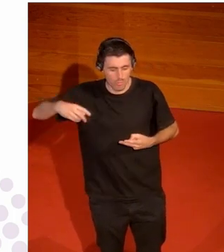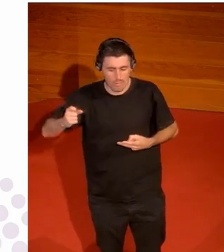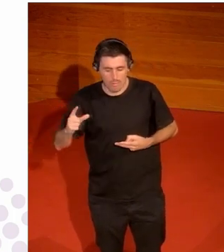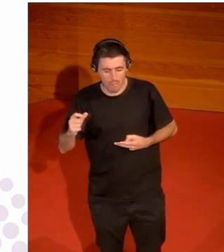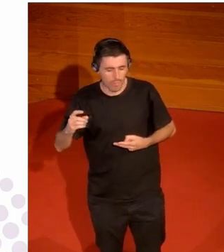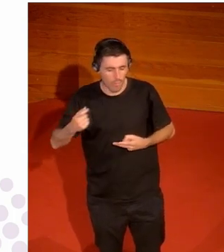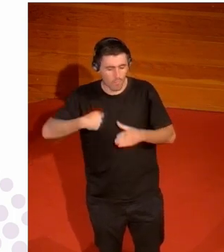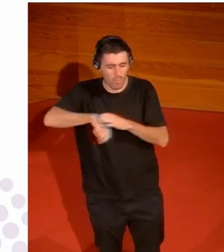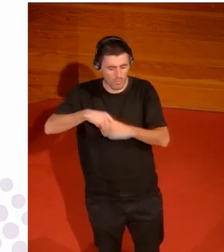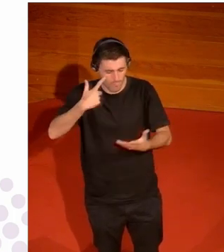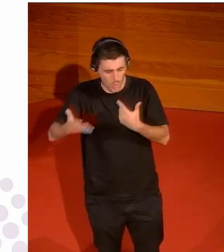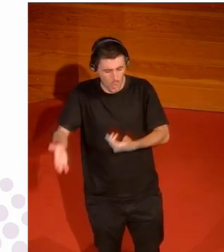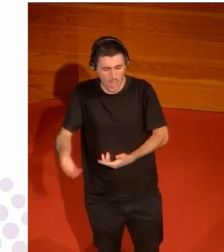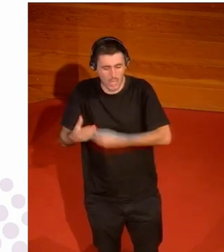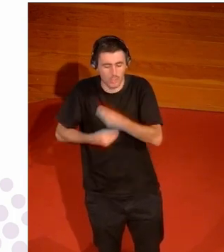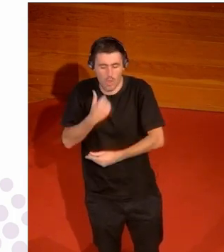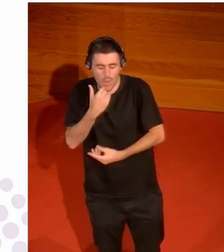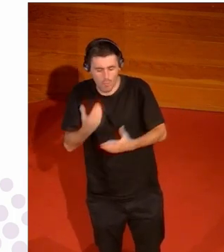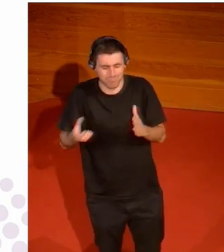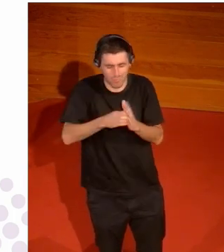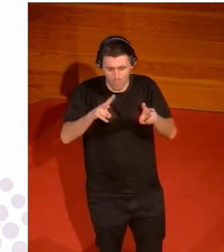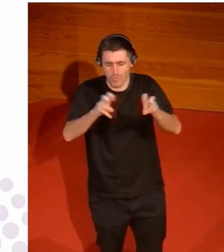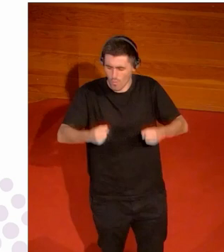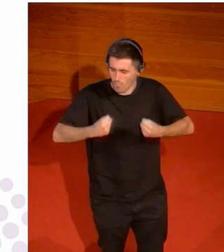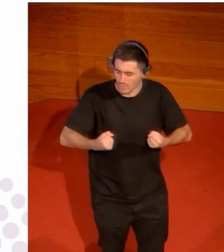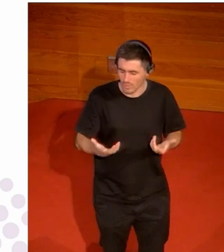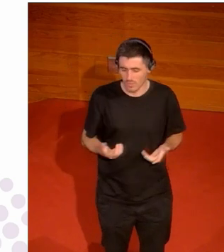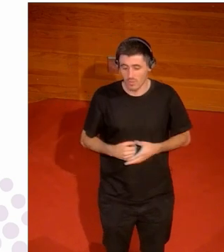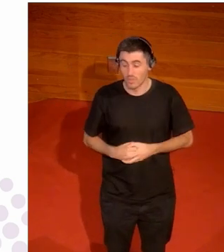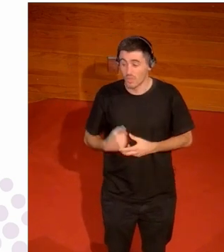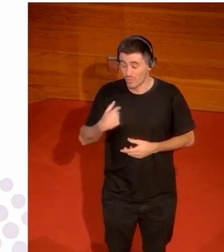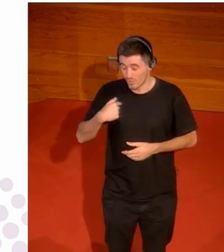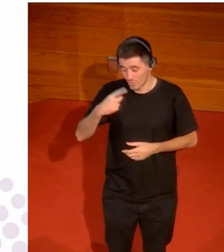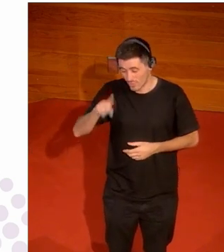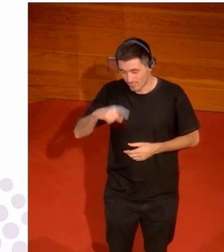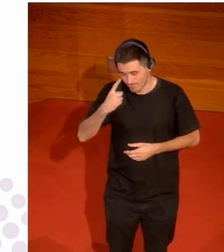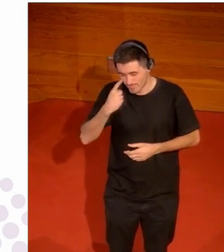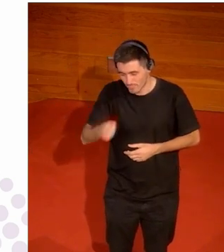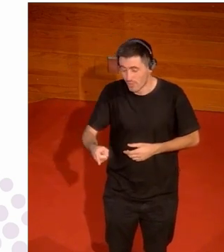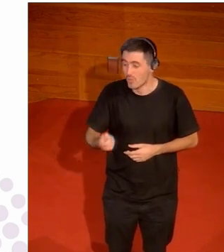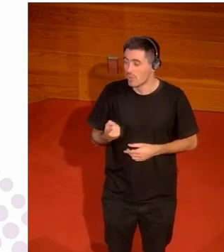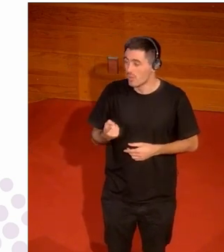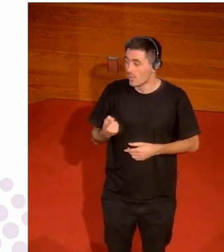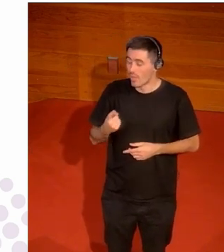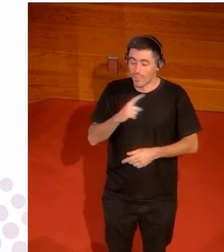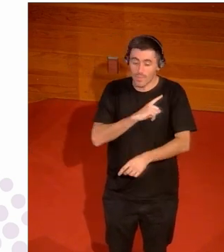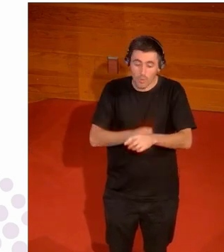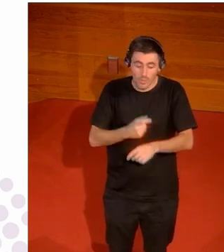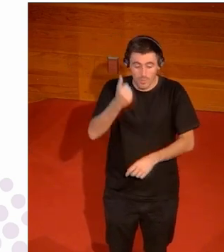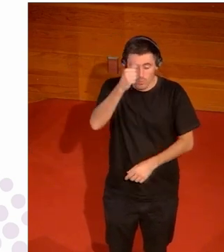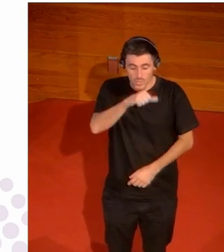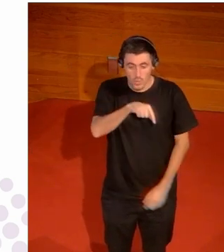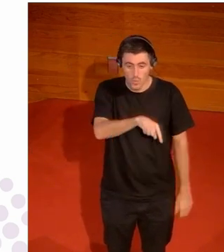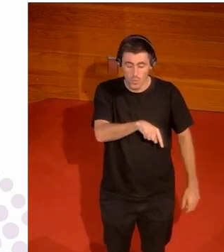el interés general he detectado también lamentablemente que el deporte masculino se